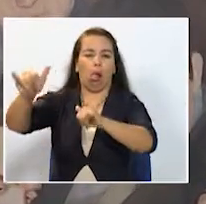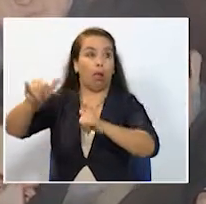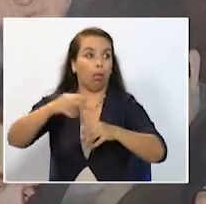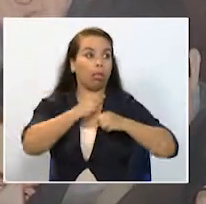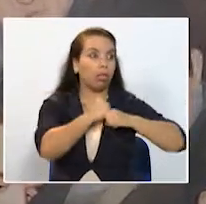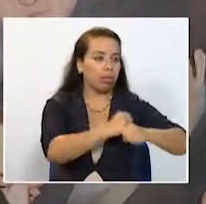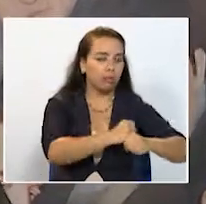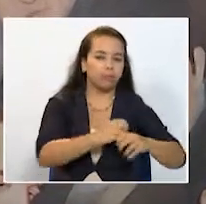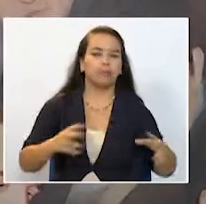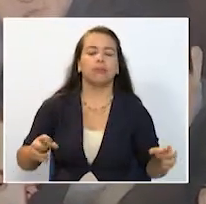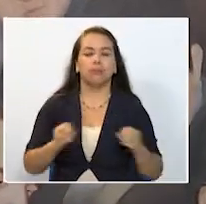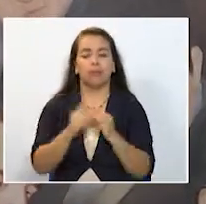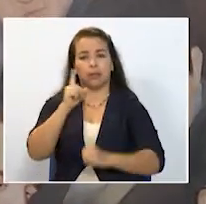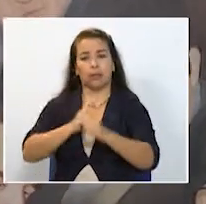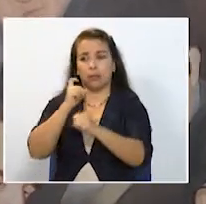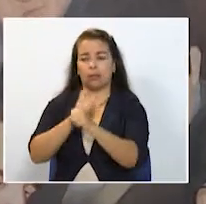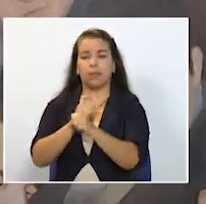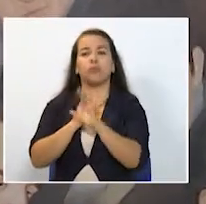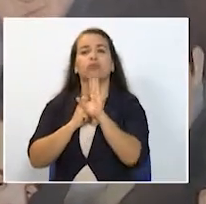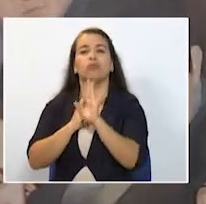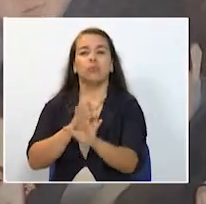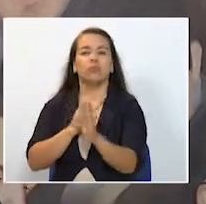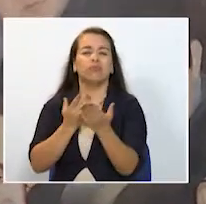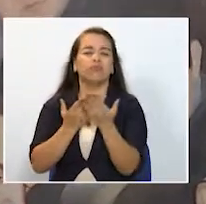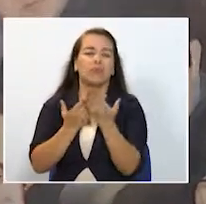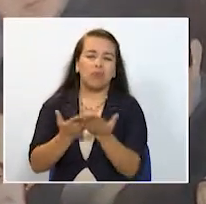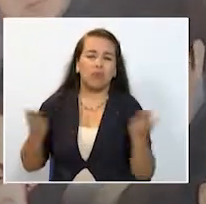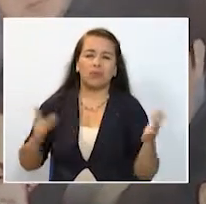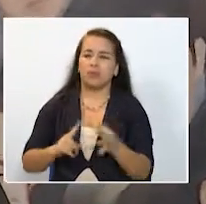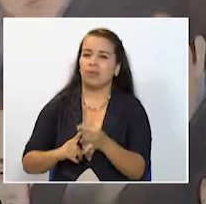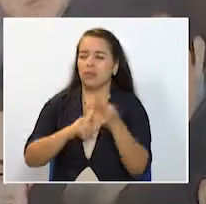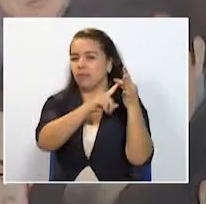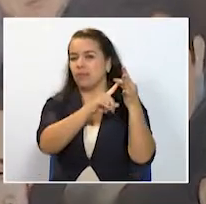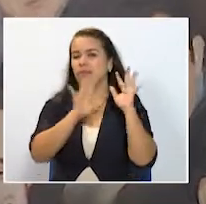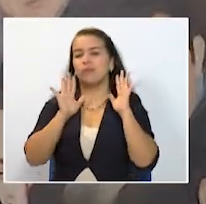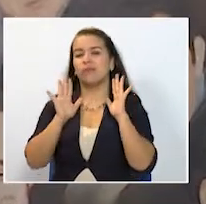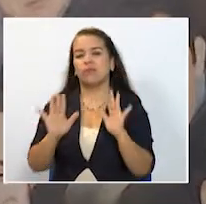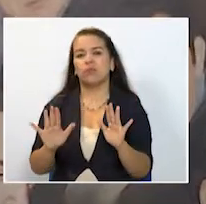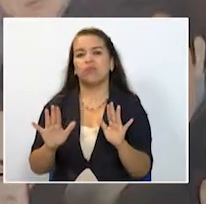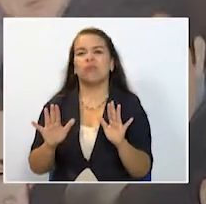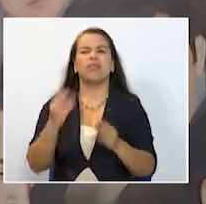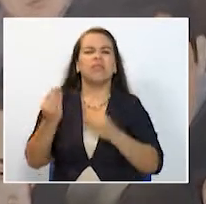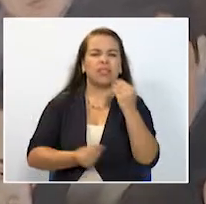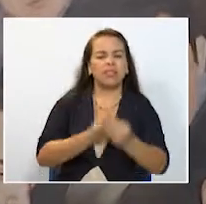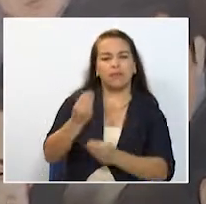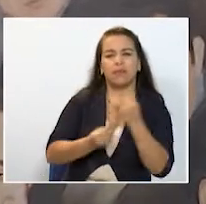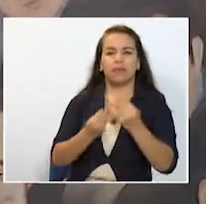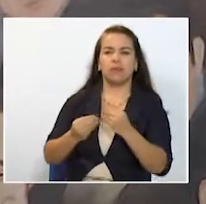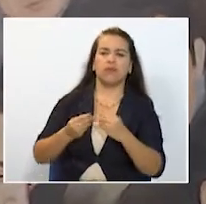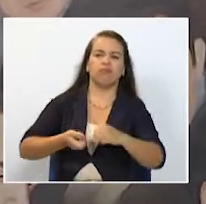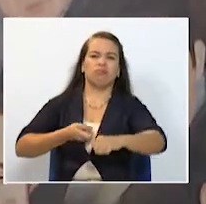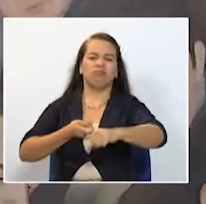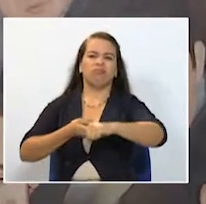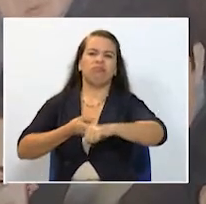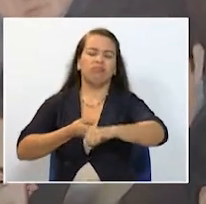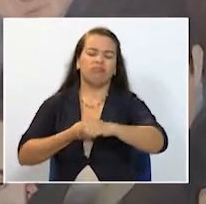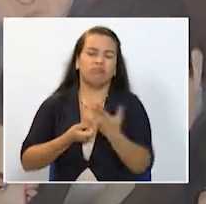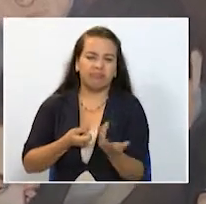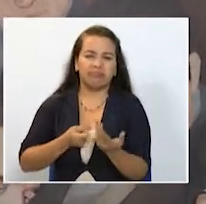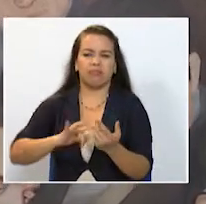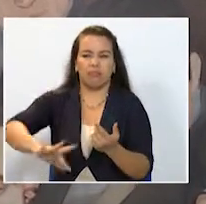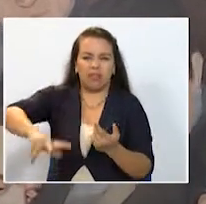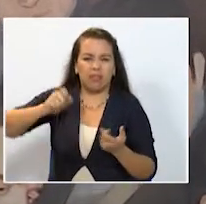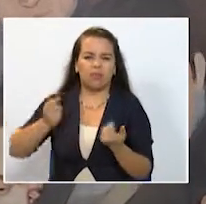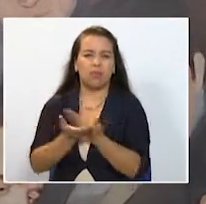igualmente el año pasado tuvimos unos casos muy especiales en donde estaban atracando a personas que pretendían